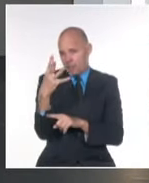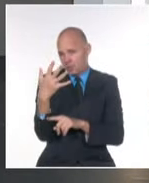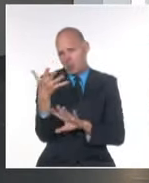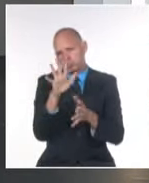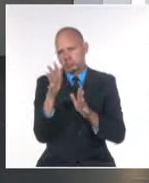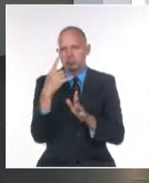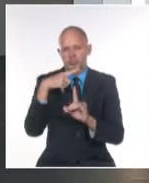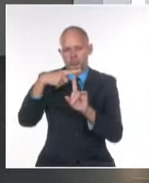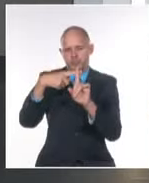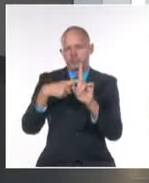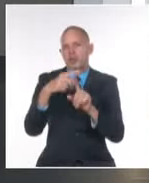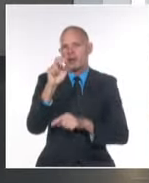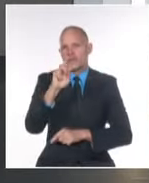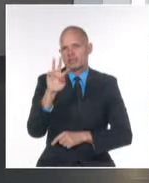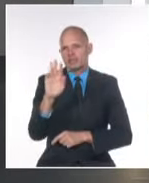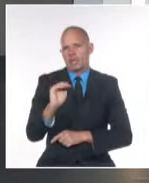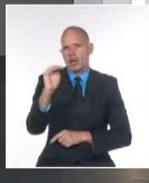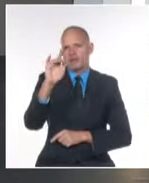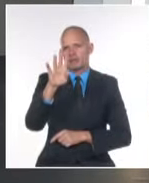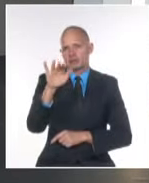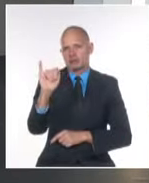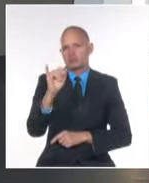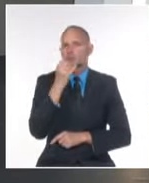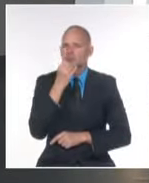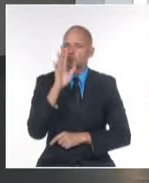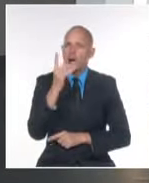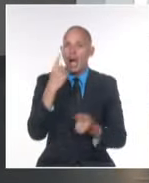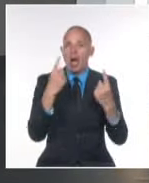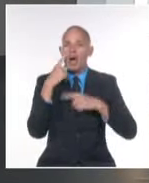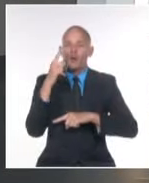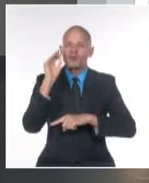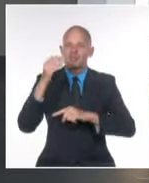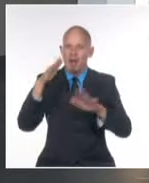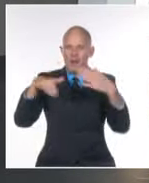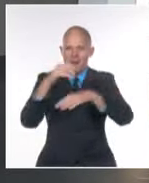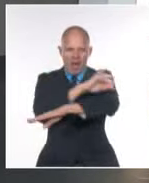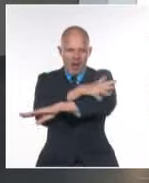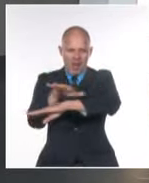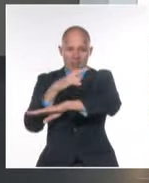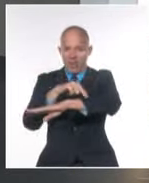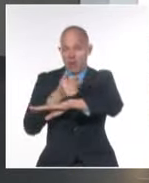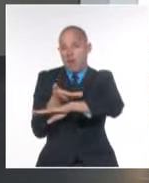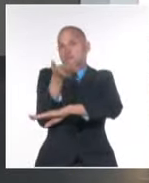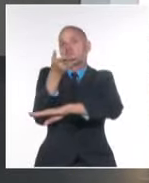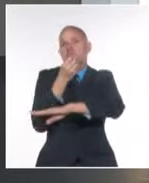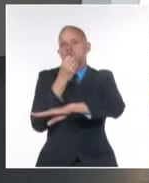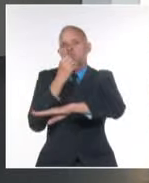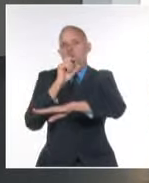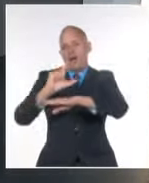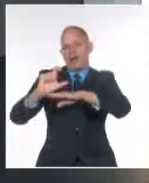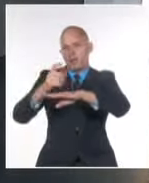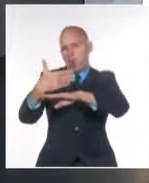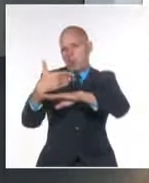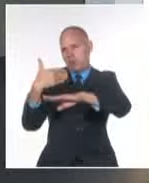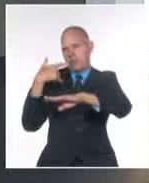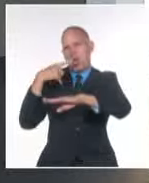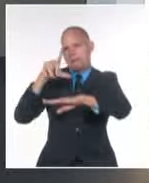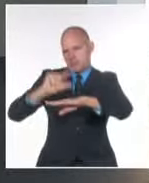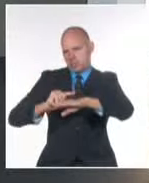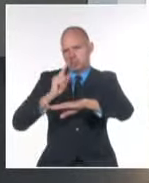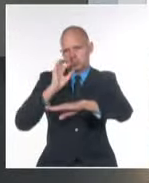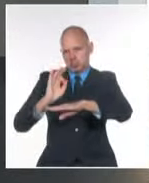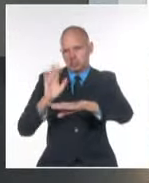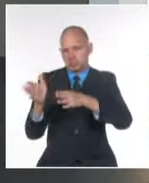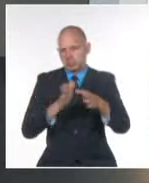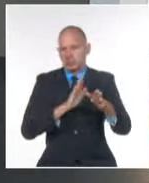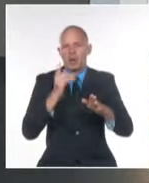entre 23 y 26 grados Celsius, pueden ser superiores en localidades costeras e inferiores en algunas localidades del interior, y